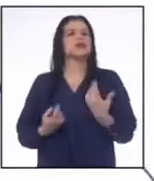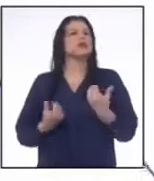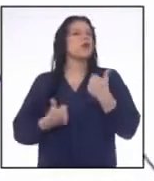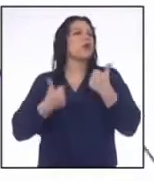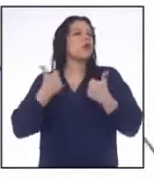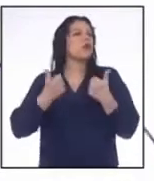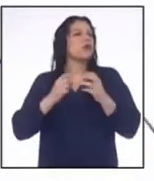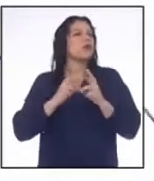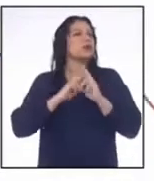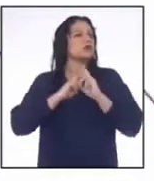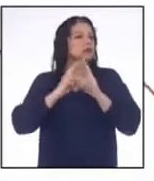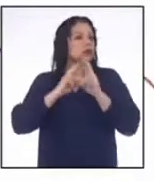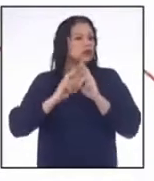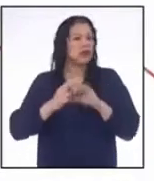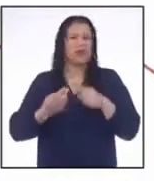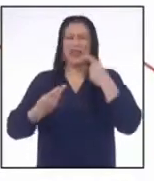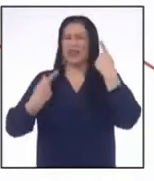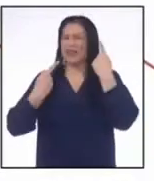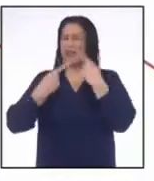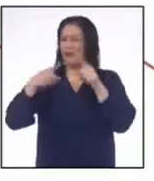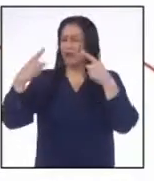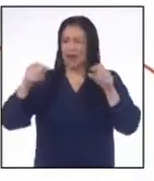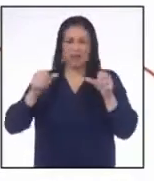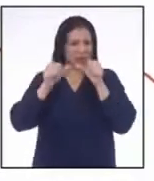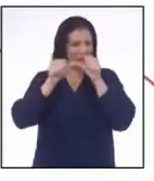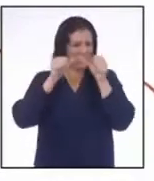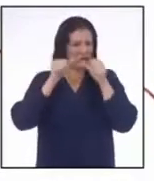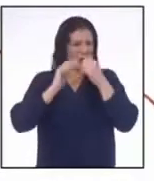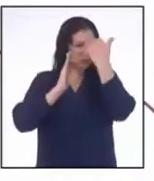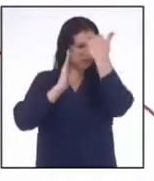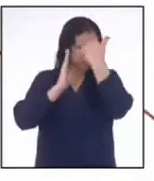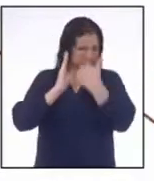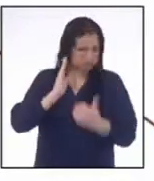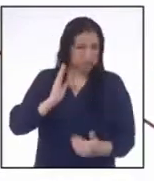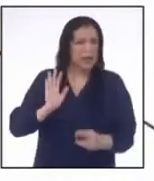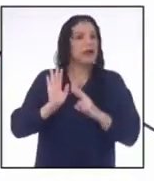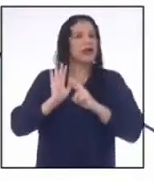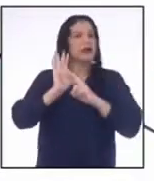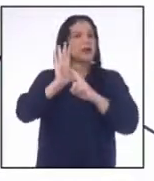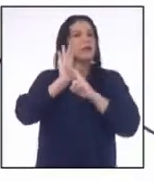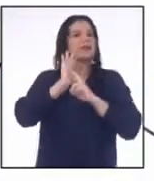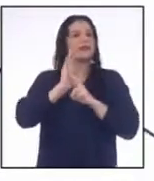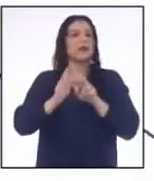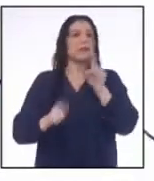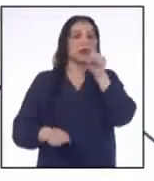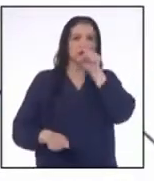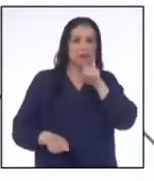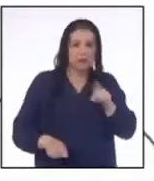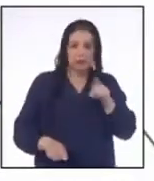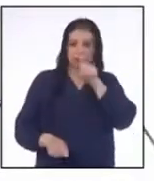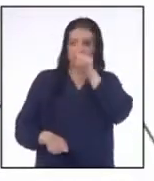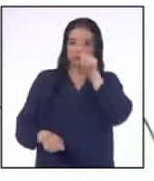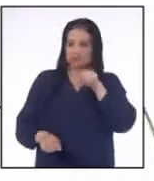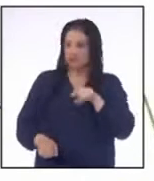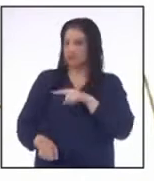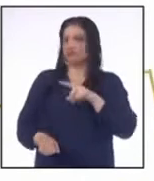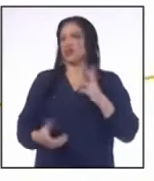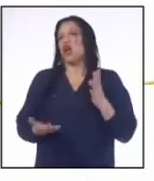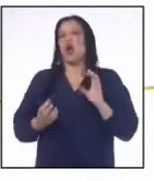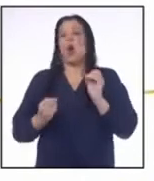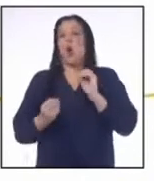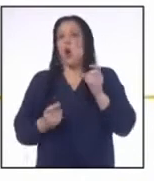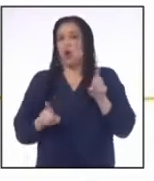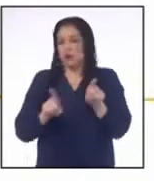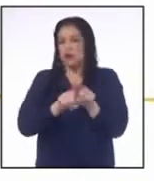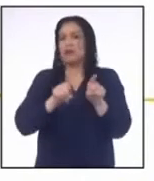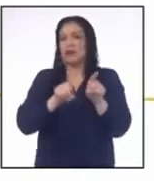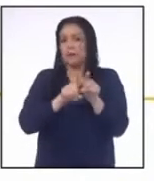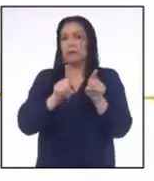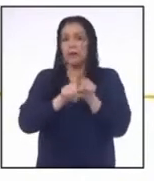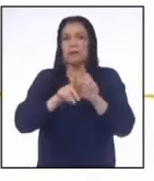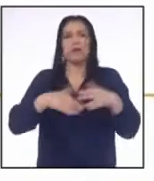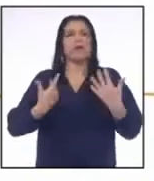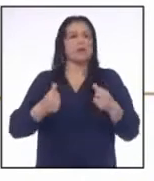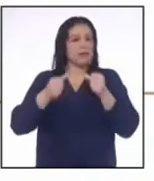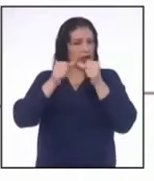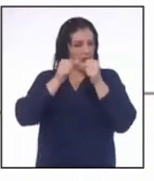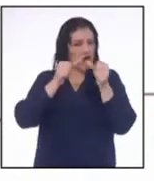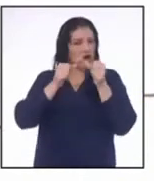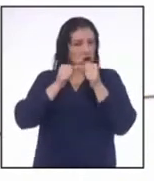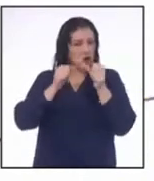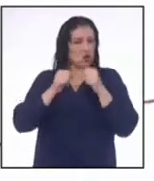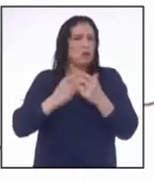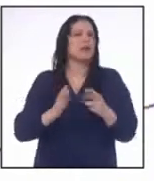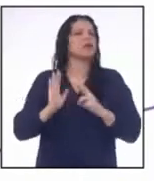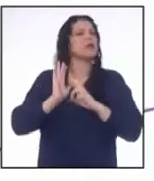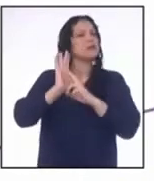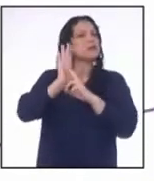como solución infinitos valores Representado por intervalos infinitos O también pueden tener valores acotados